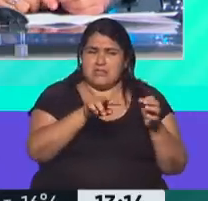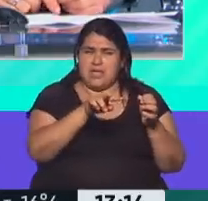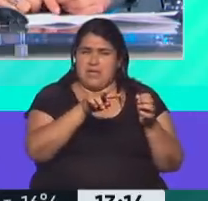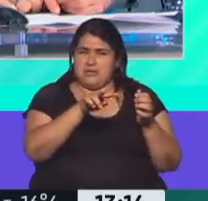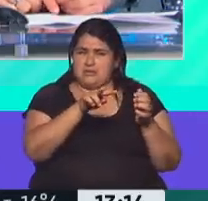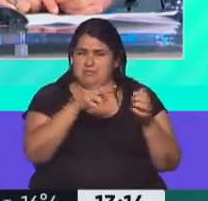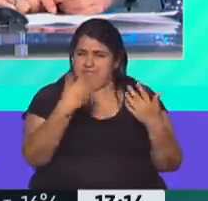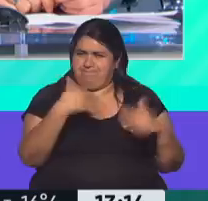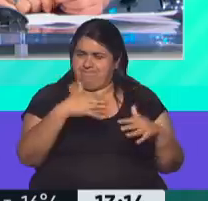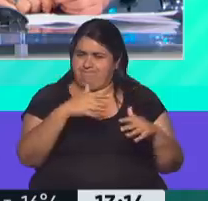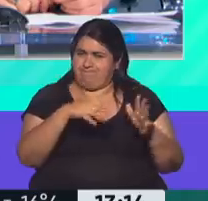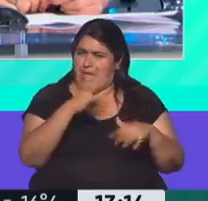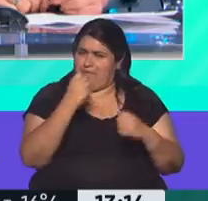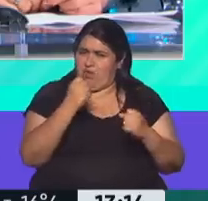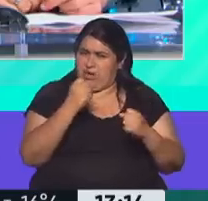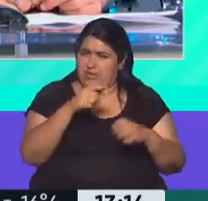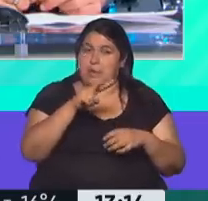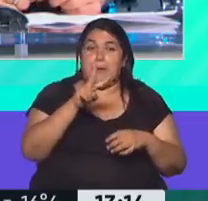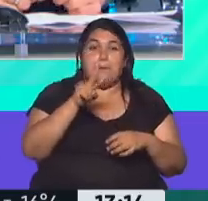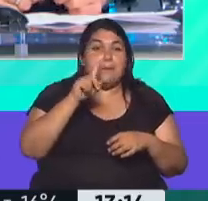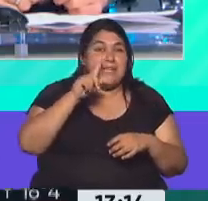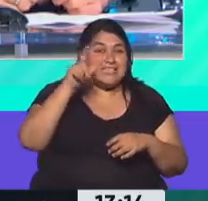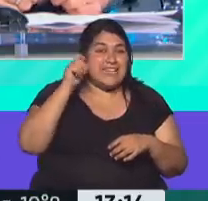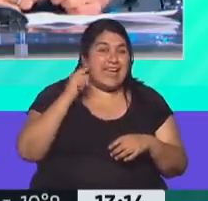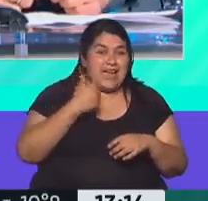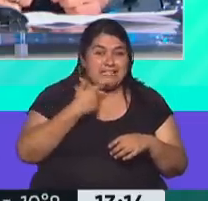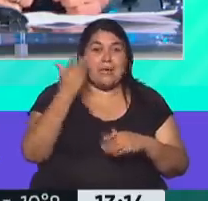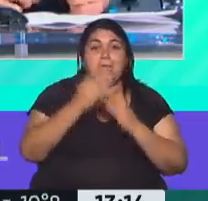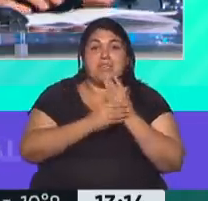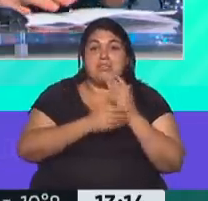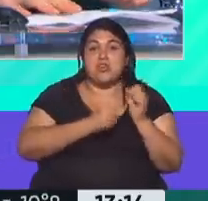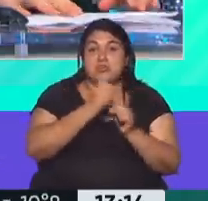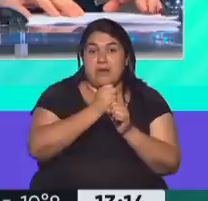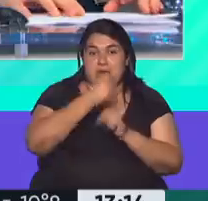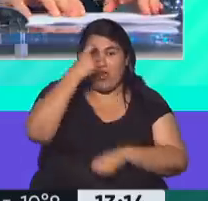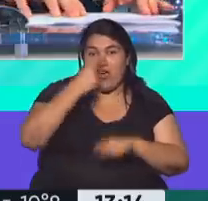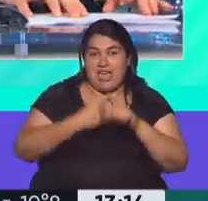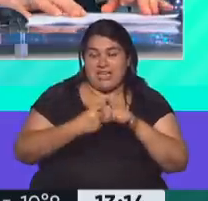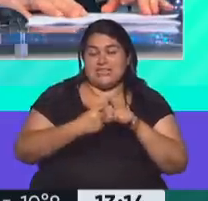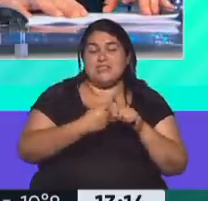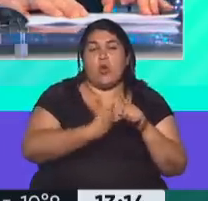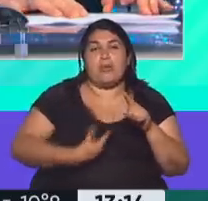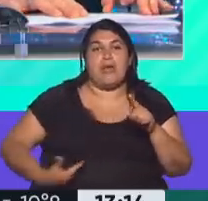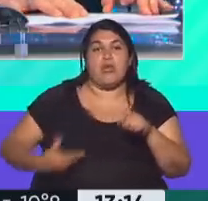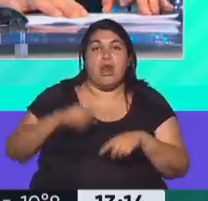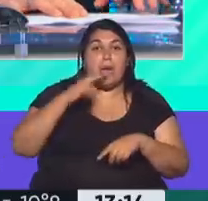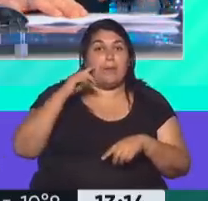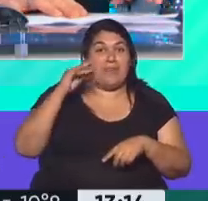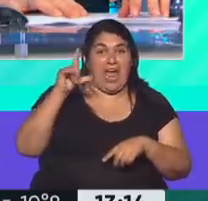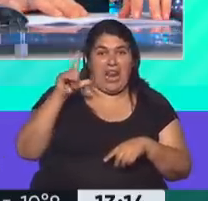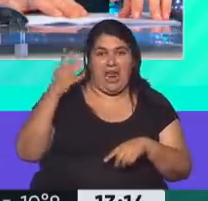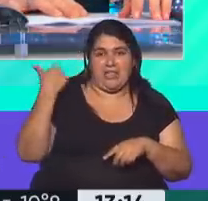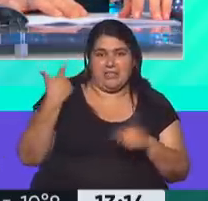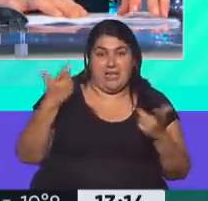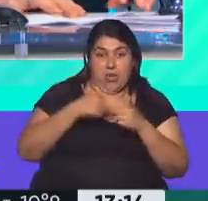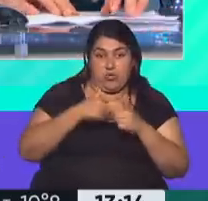contundentes. El caso de Marcelo Villegas, quien era Ministro de Trabajo durante la gestión de la exgobernadora Vidal, dice en esta reunión,